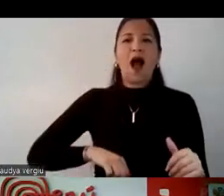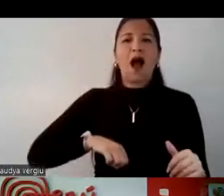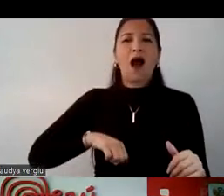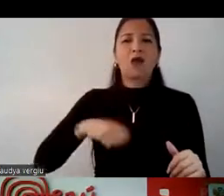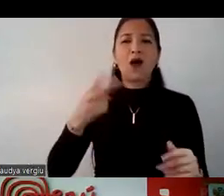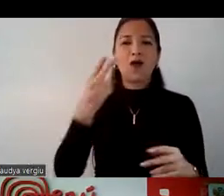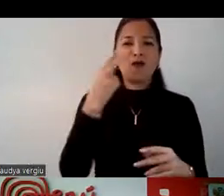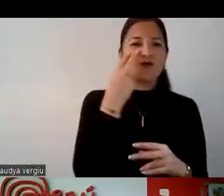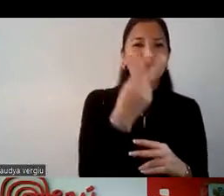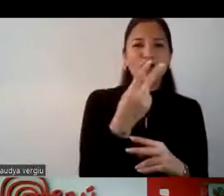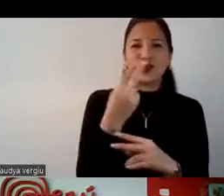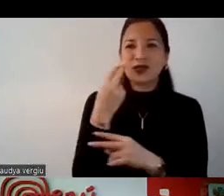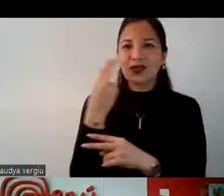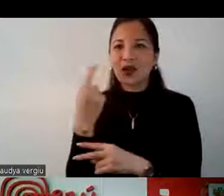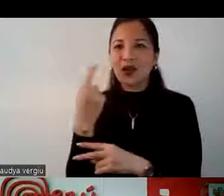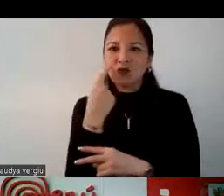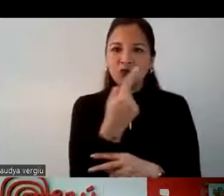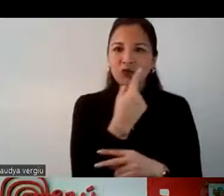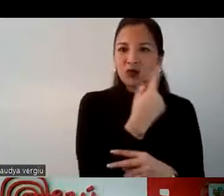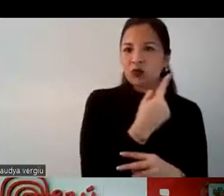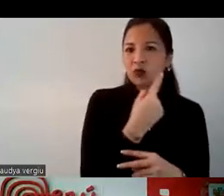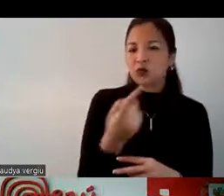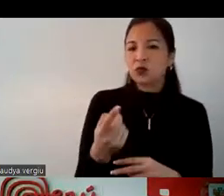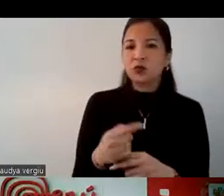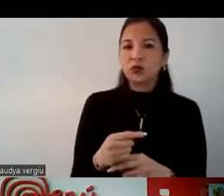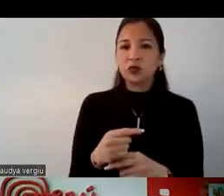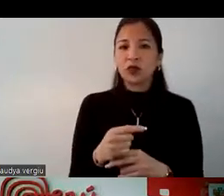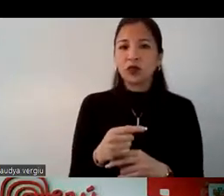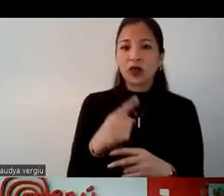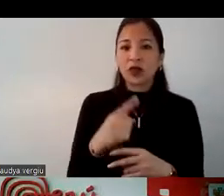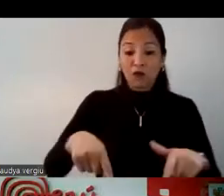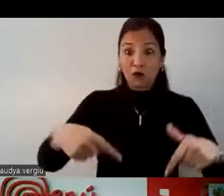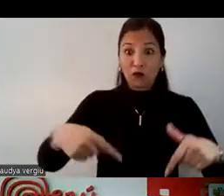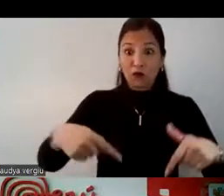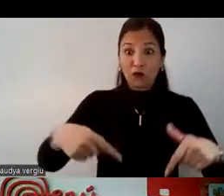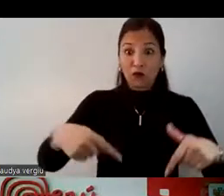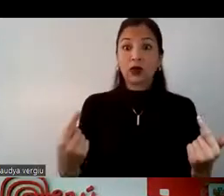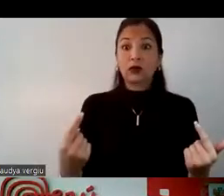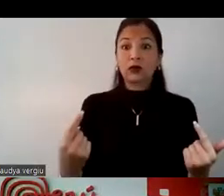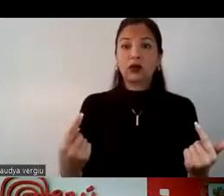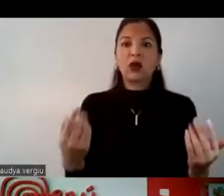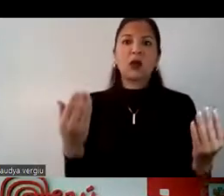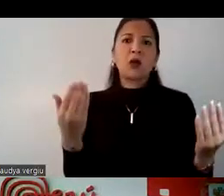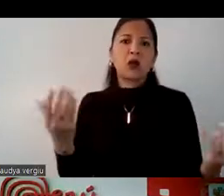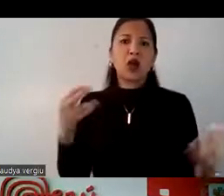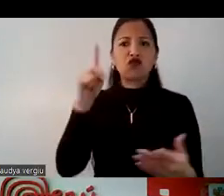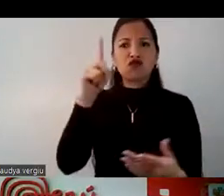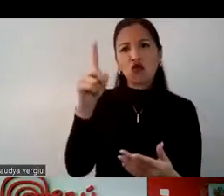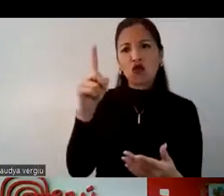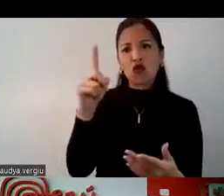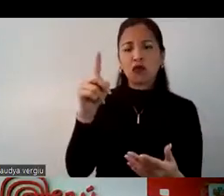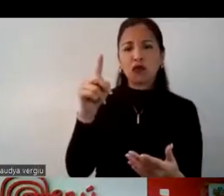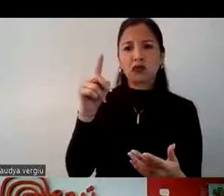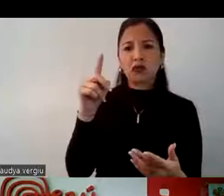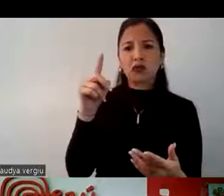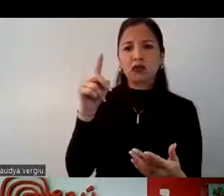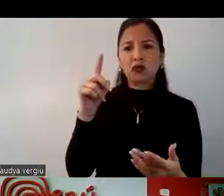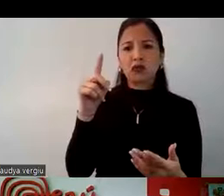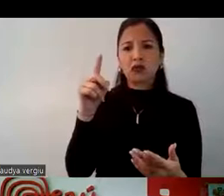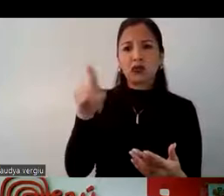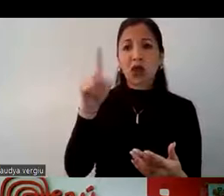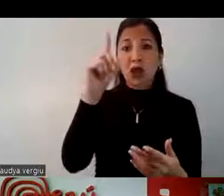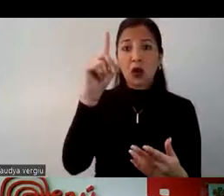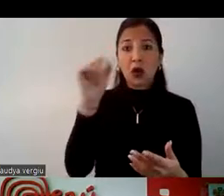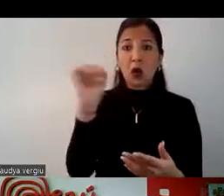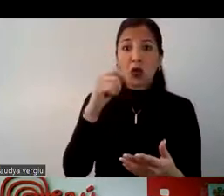visitar esta zona, esta zona de frontera, por su propia cuenta, es decir, tomar ellos su propia